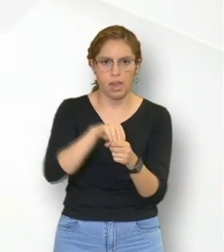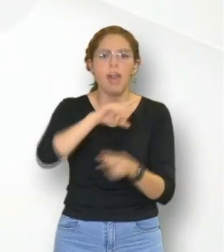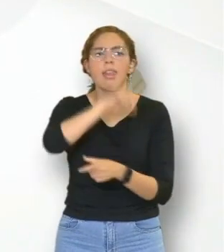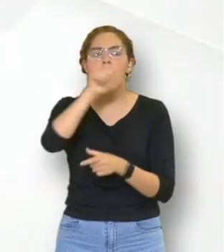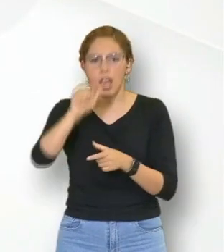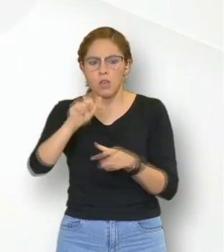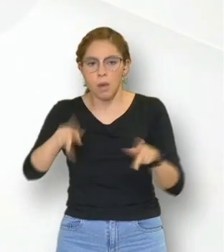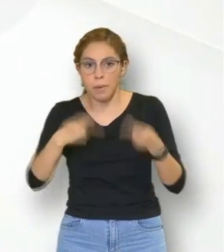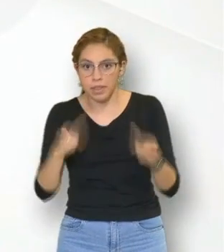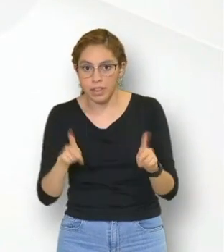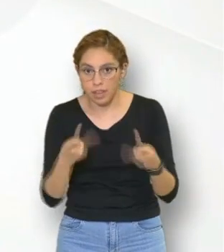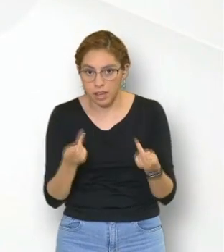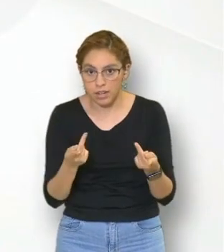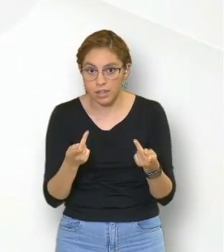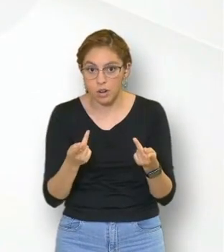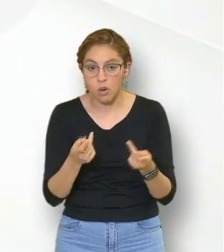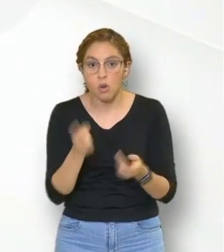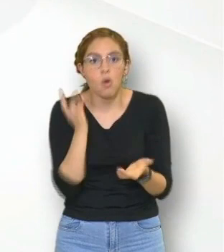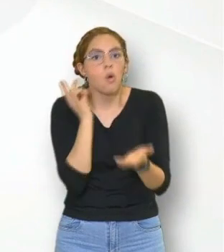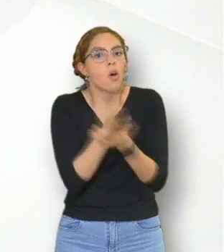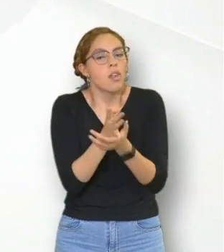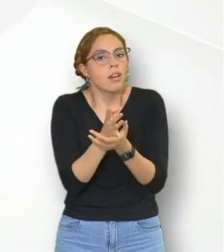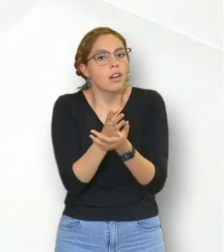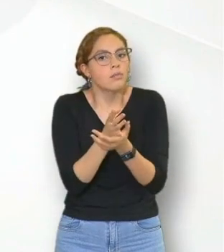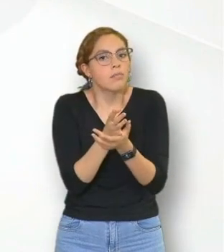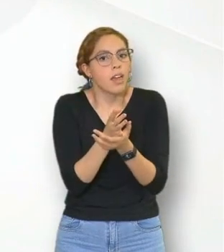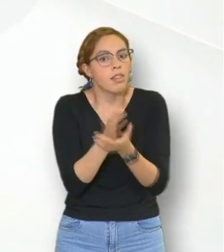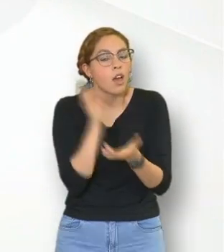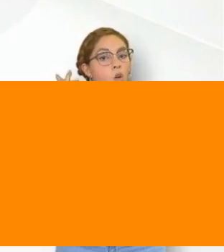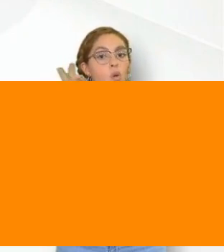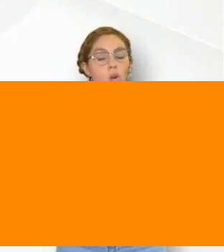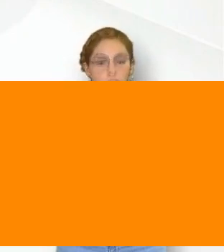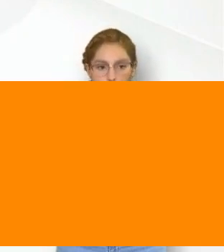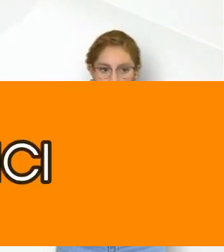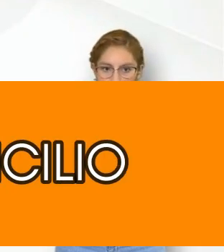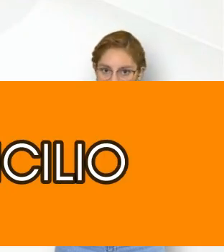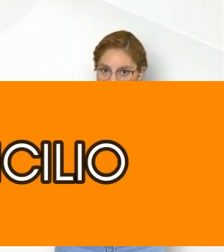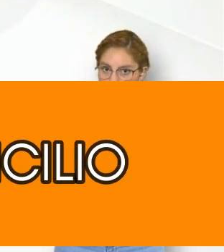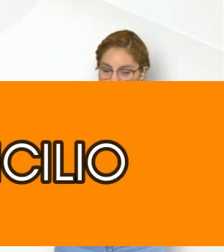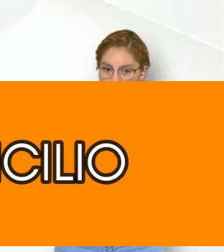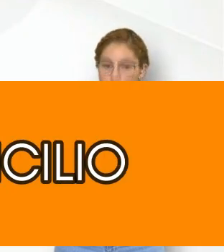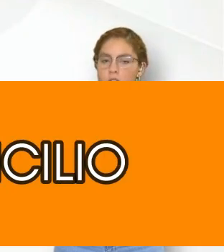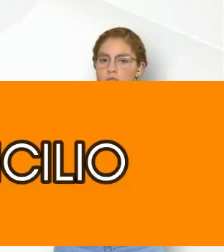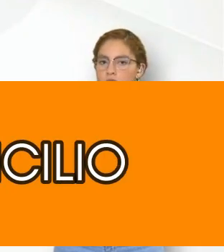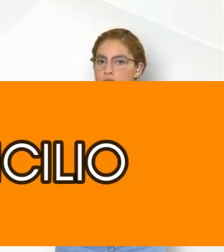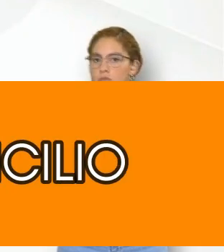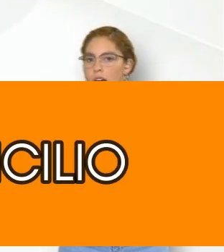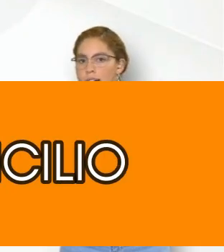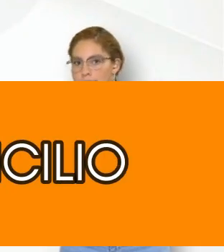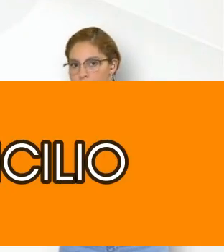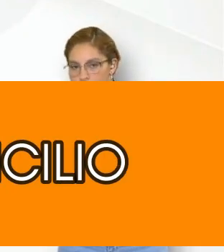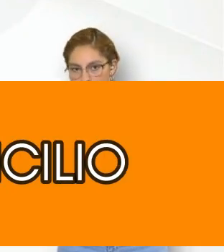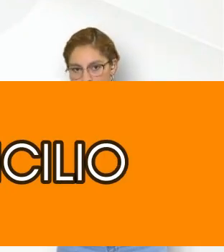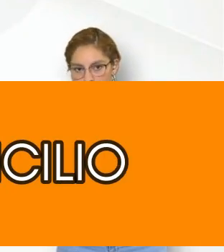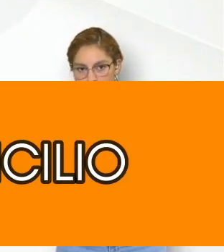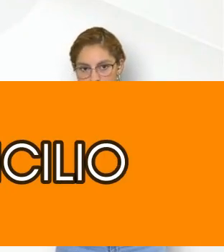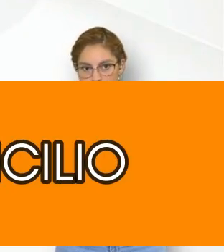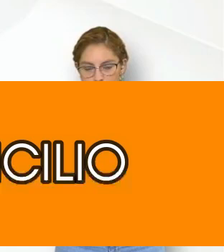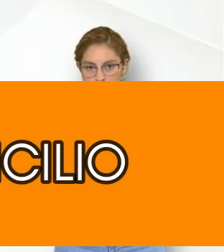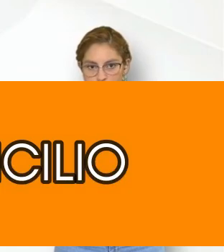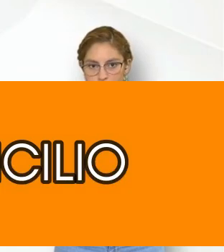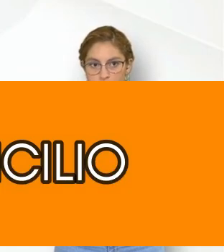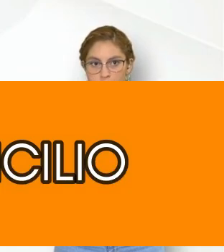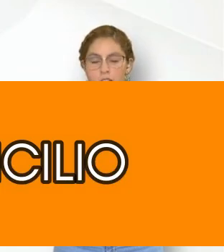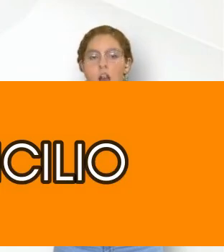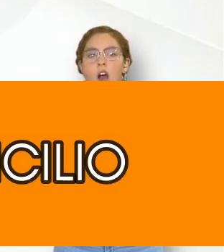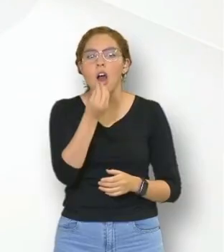hasta su horario de cierre, solo servicio a domicilio. Queremos aclarar, solo es servicio a domicilio, no es alimento